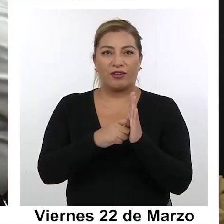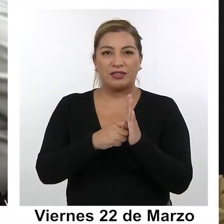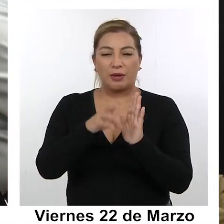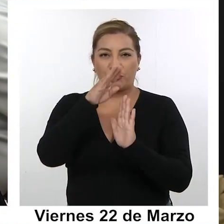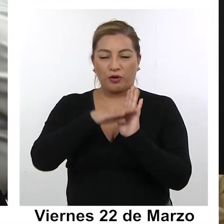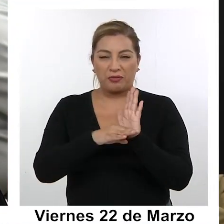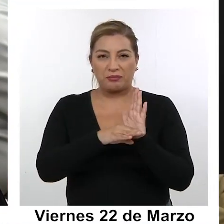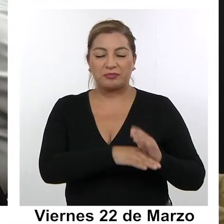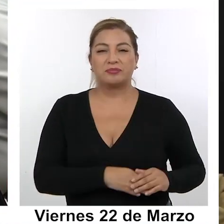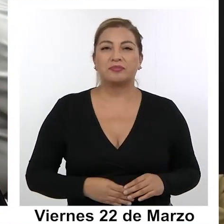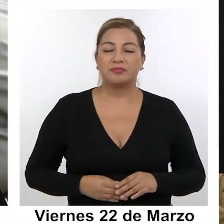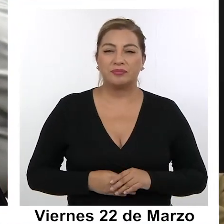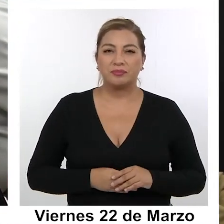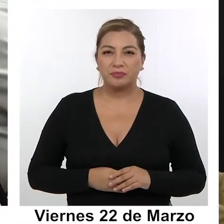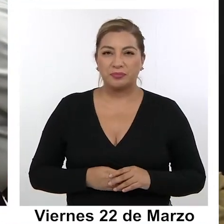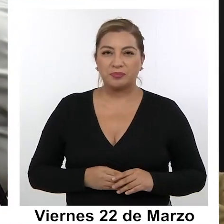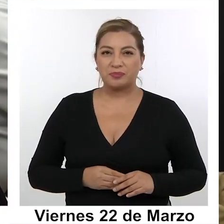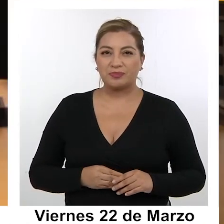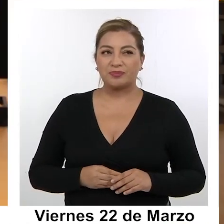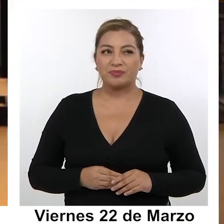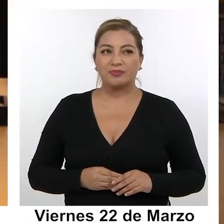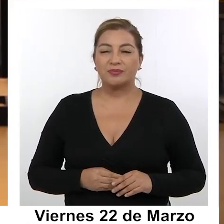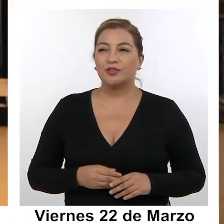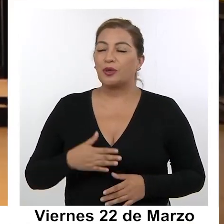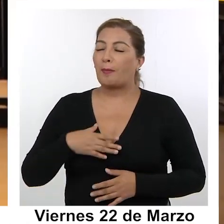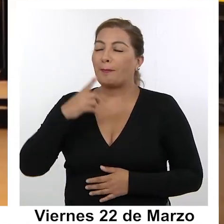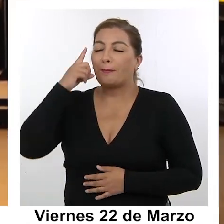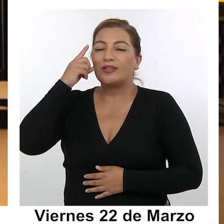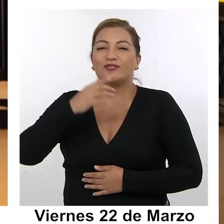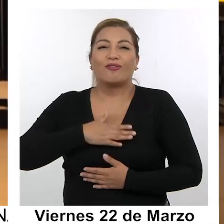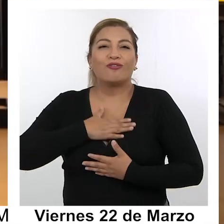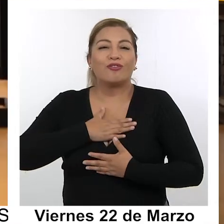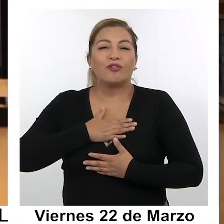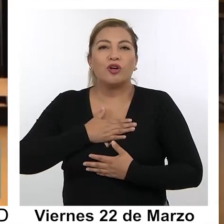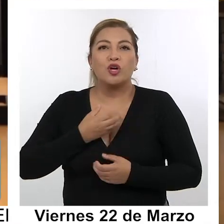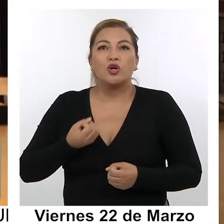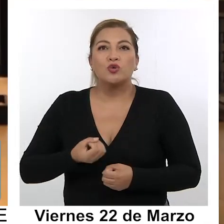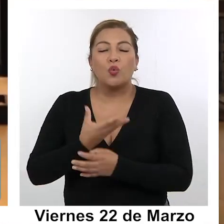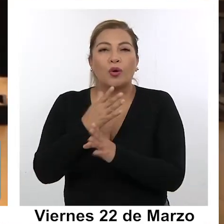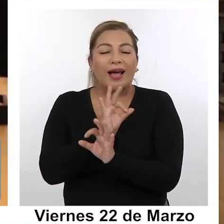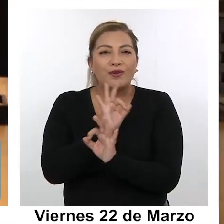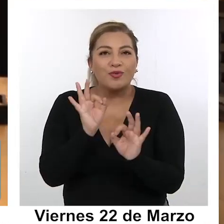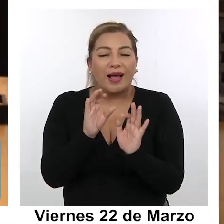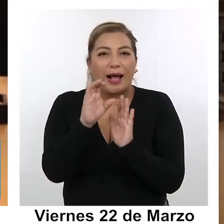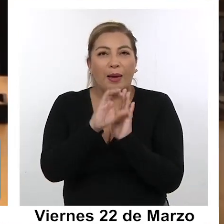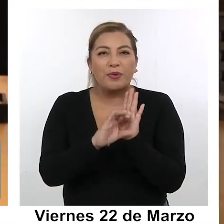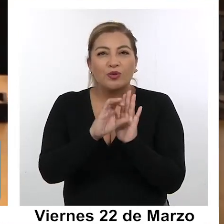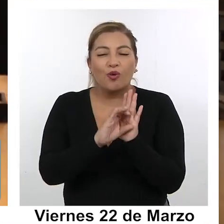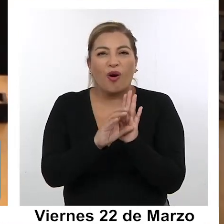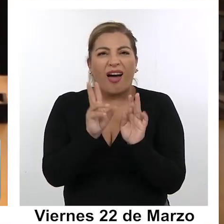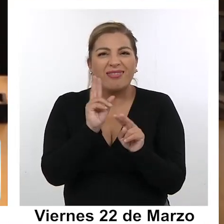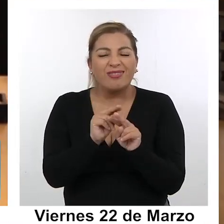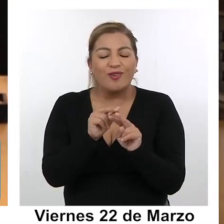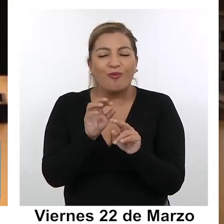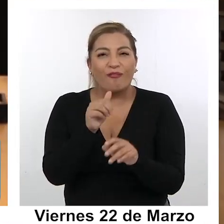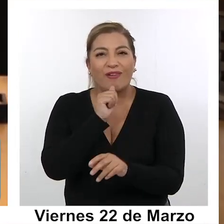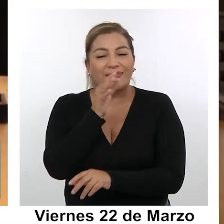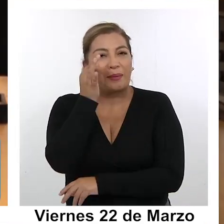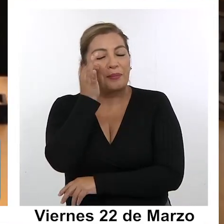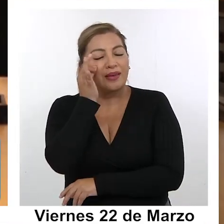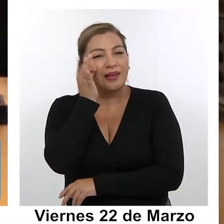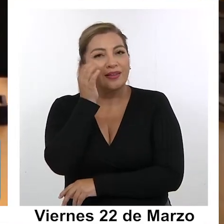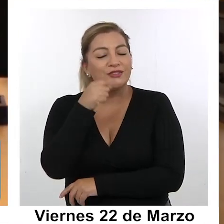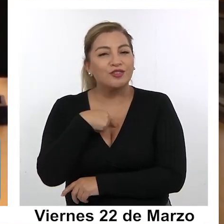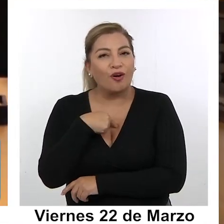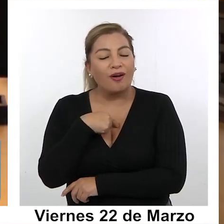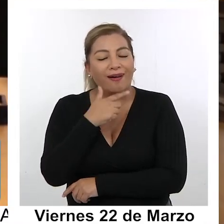programa. Me pareció fascinante porque no había visto tantos capítulos antiguos y eso creo que me